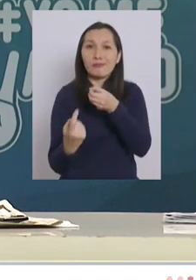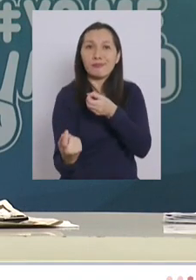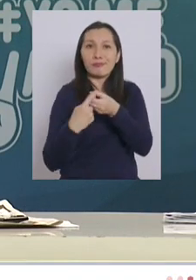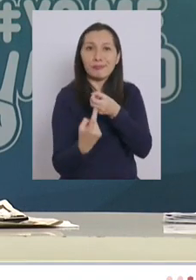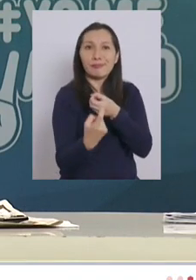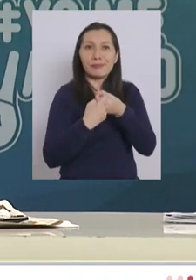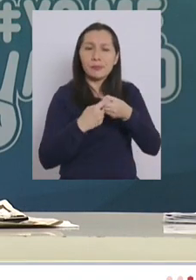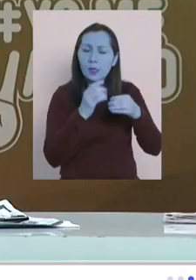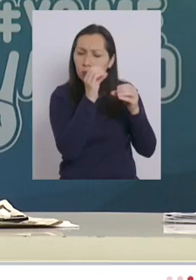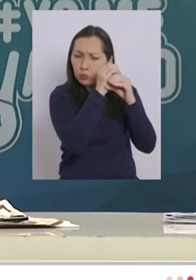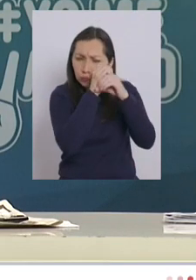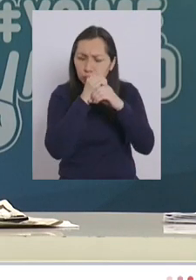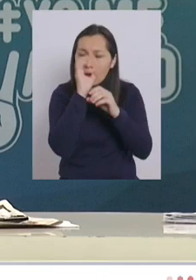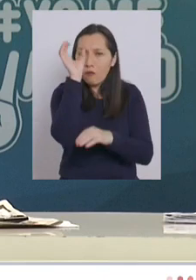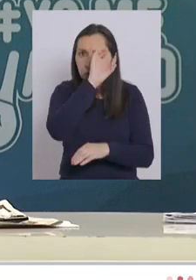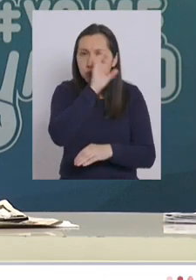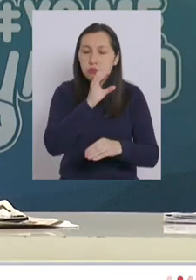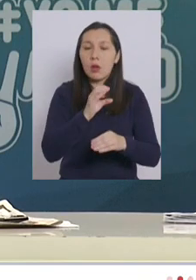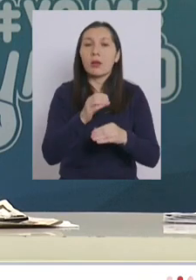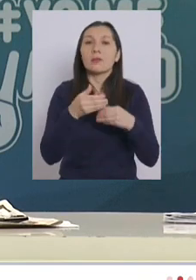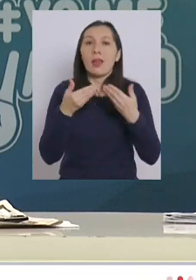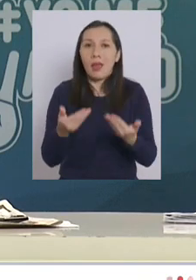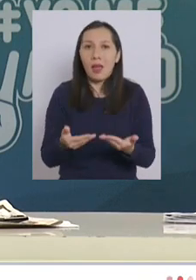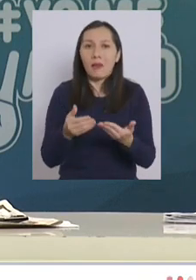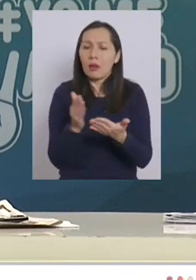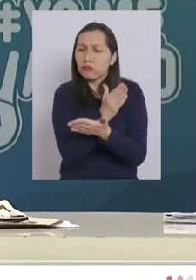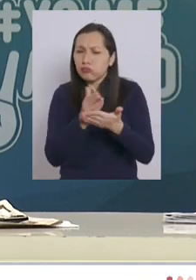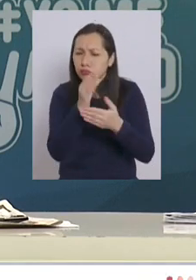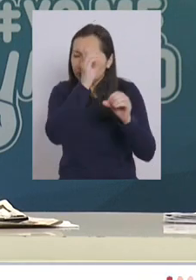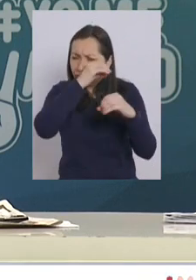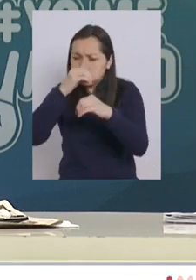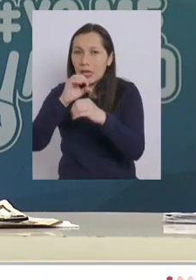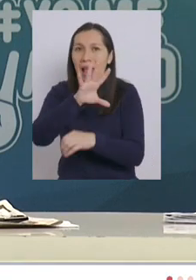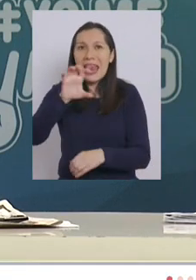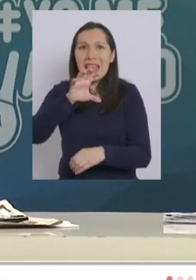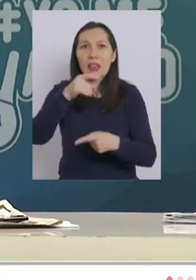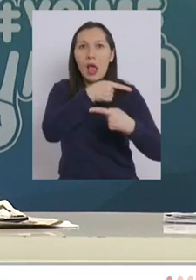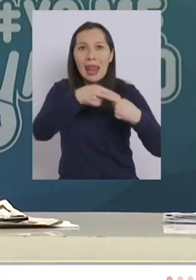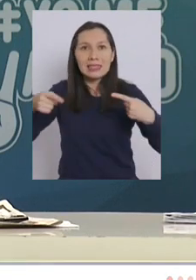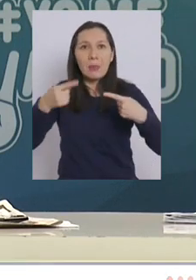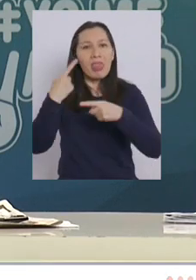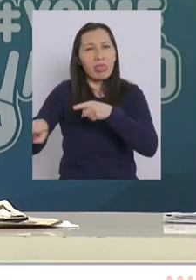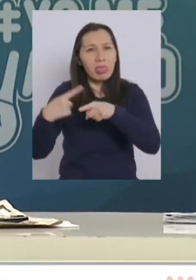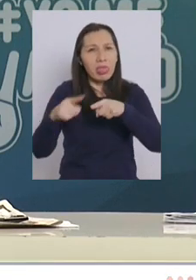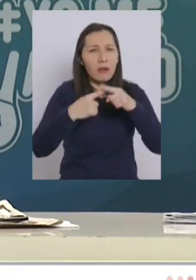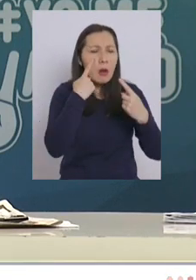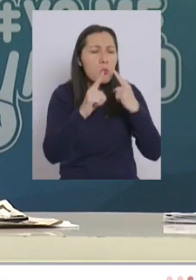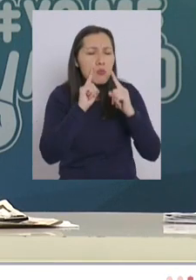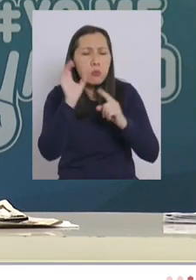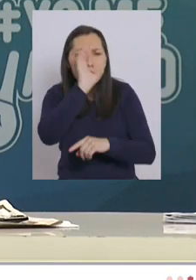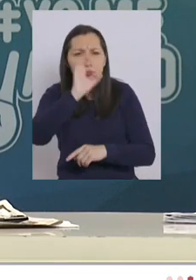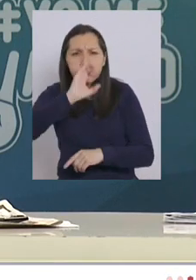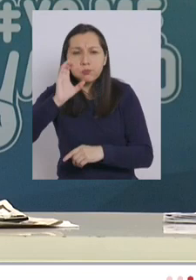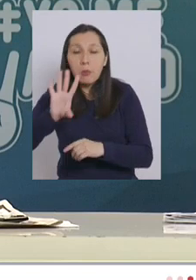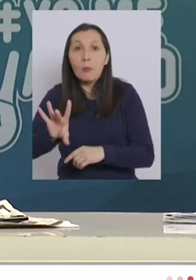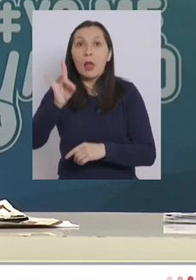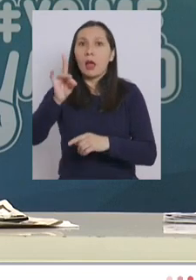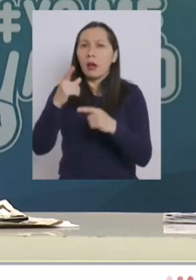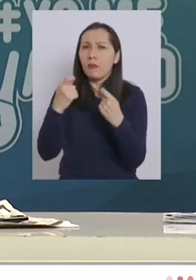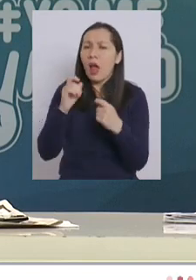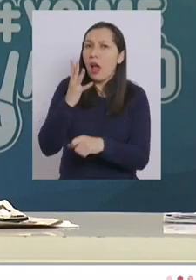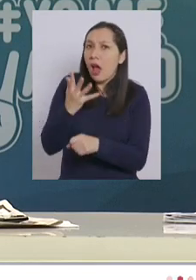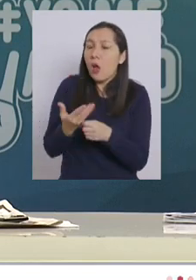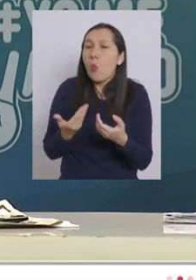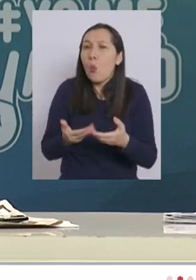esta búsqueda vamos a secuenciar 500 muestras semanales para tratar como dice usted de